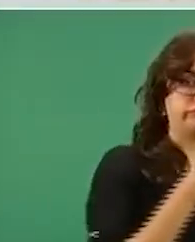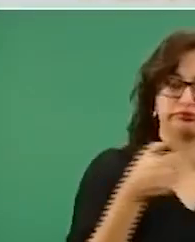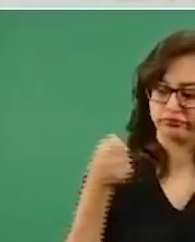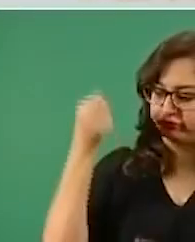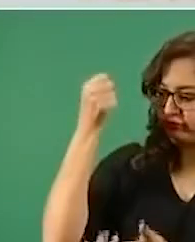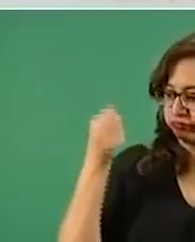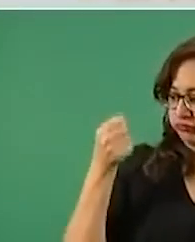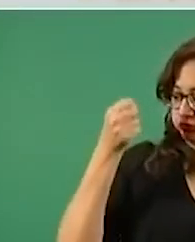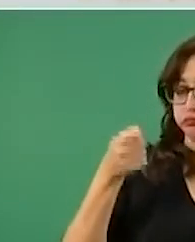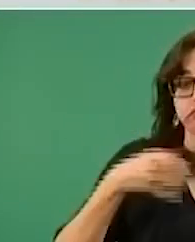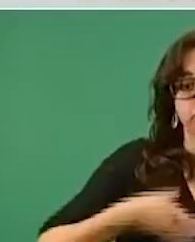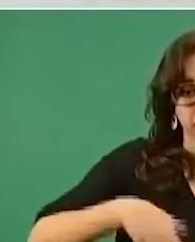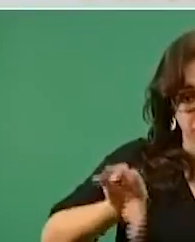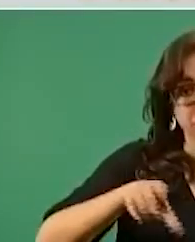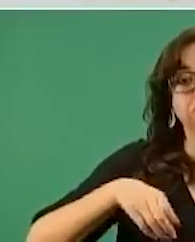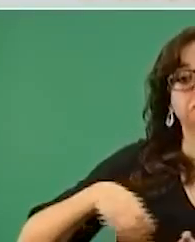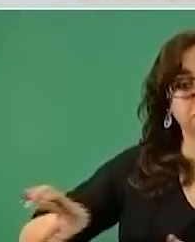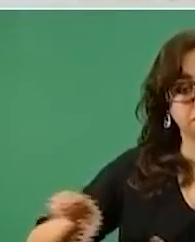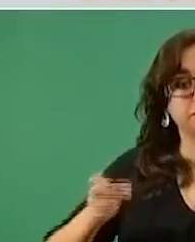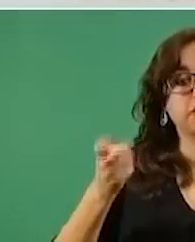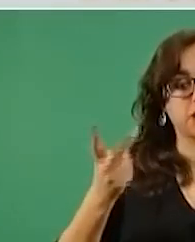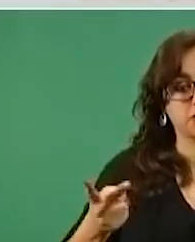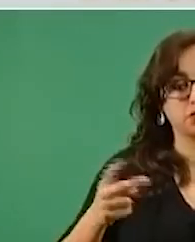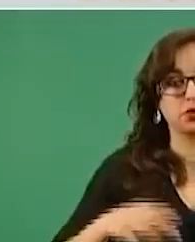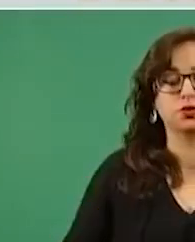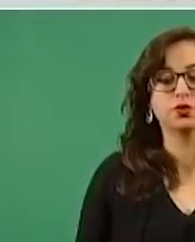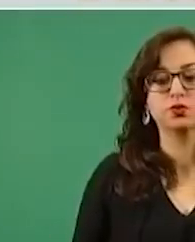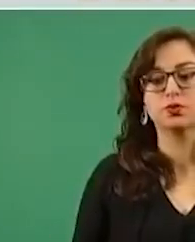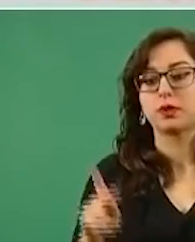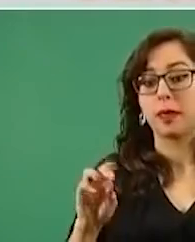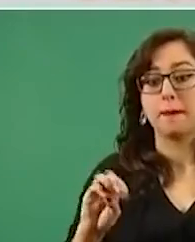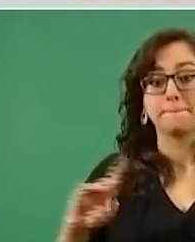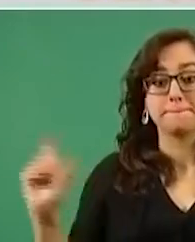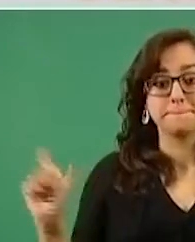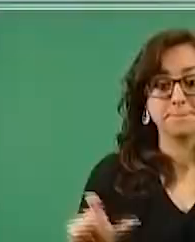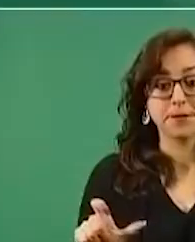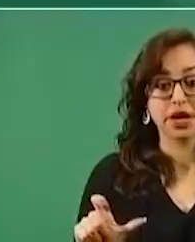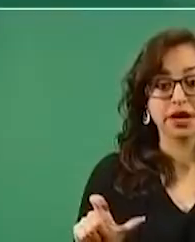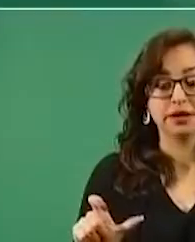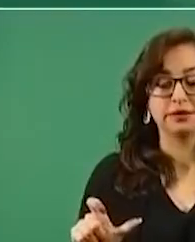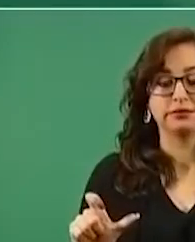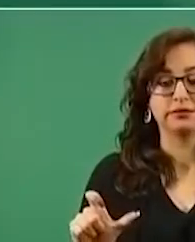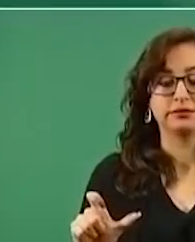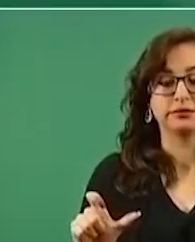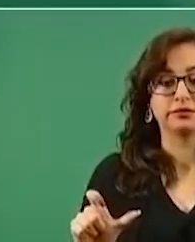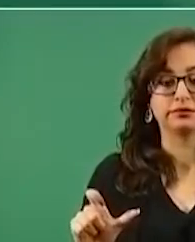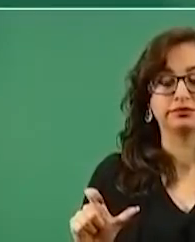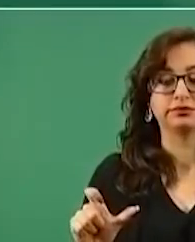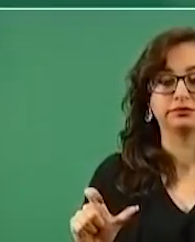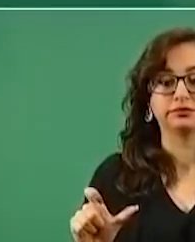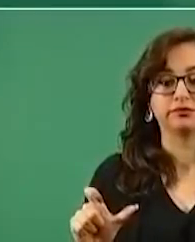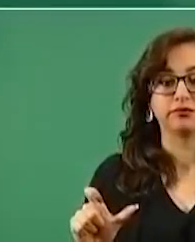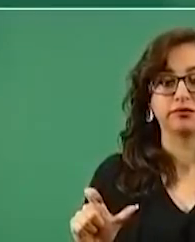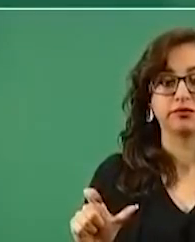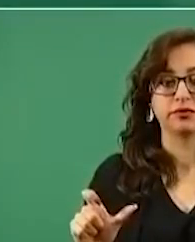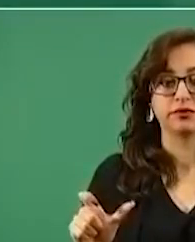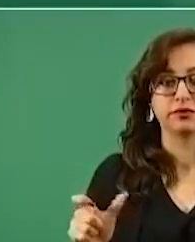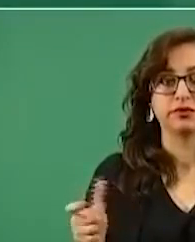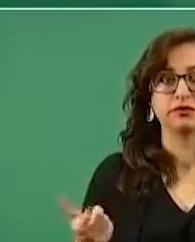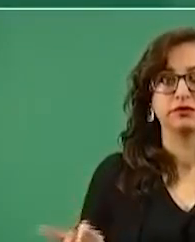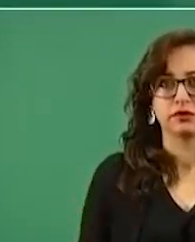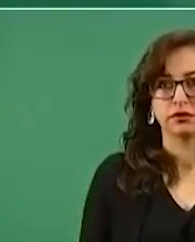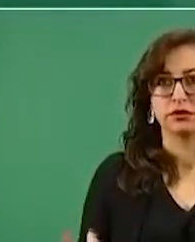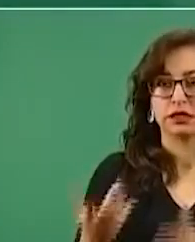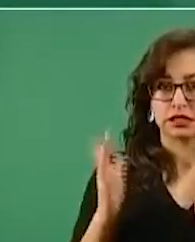Hubo molestia. Espero que ese método de Carstens no haya quedado. No nos vayan a salir con que sí, pero no. No nos vayan a